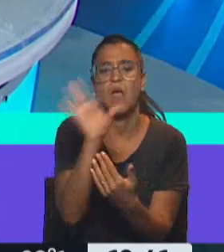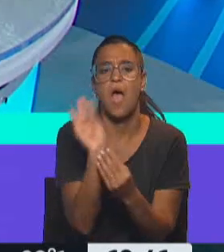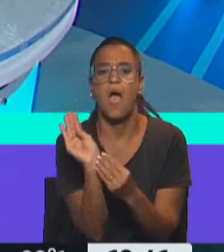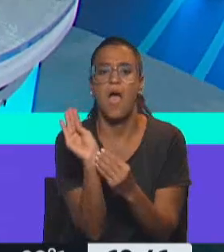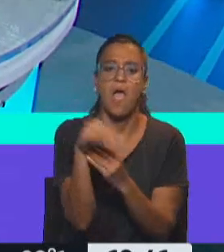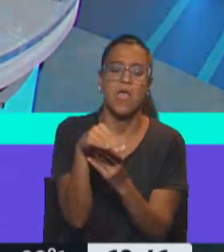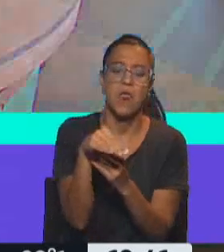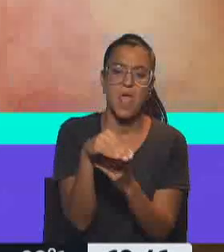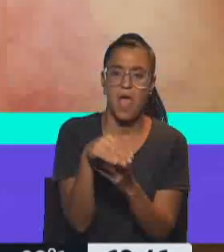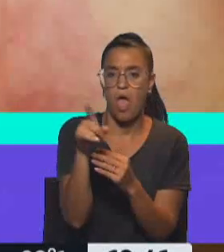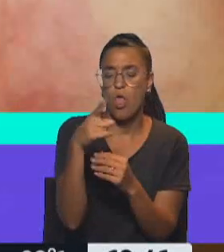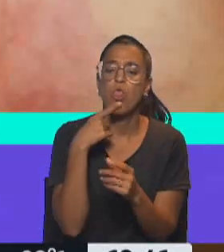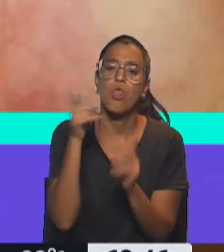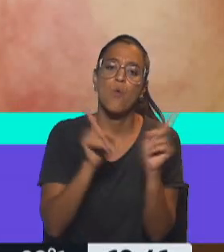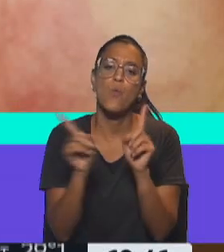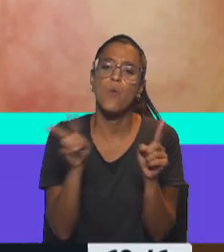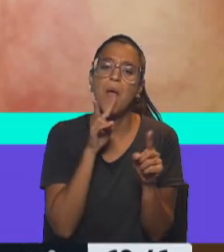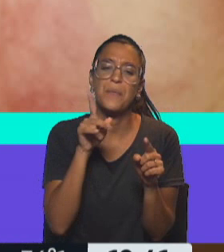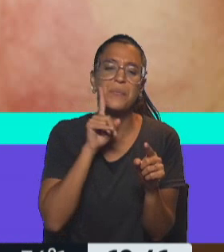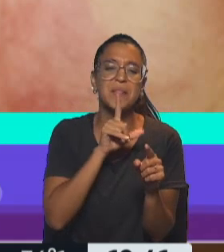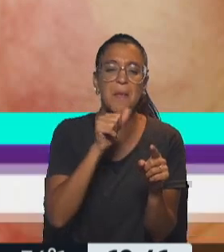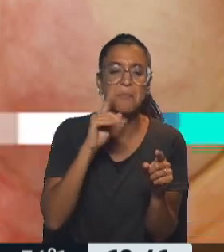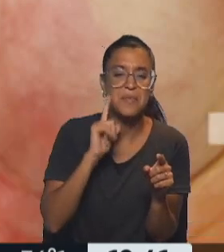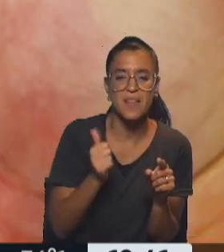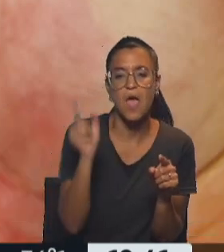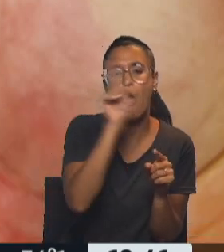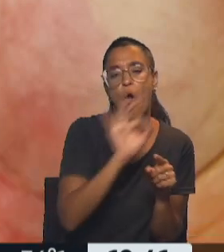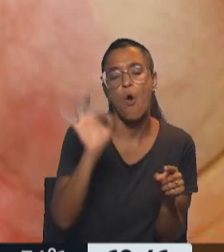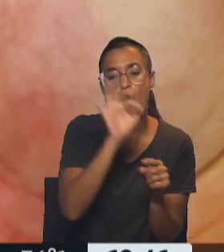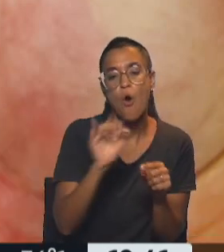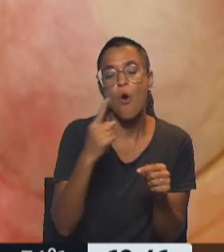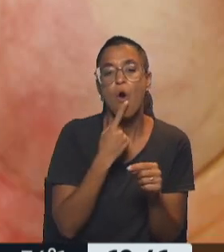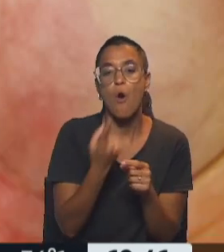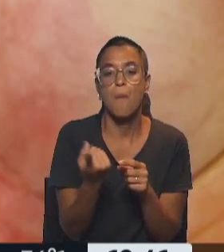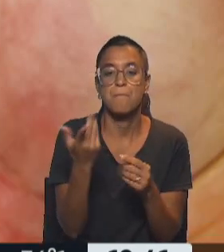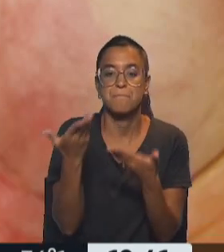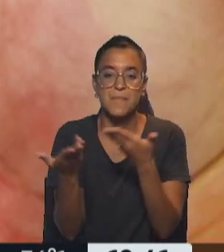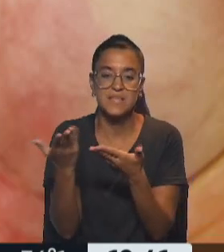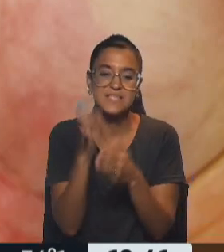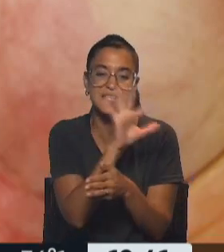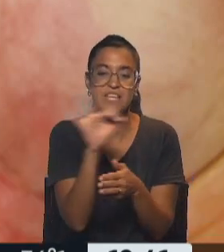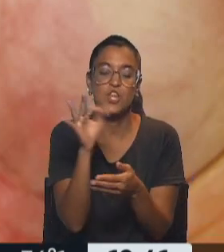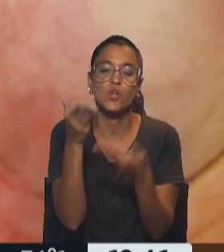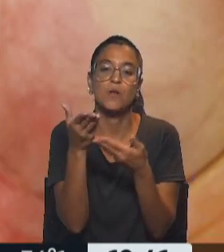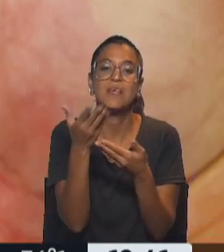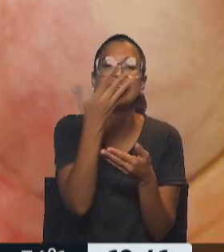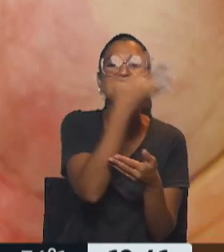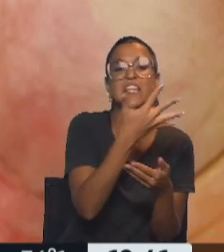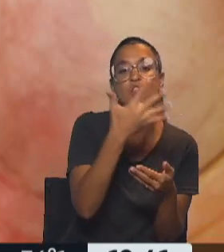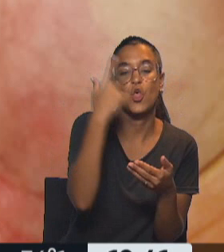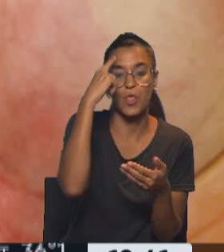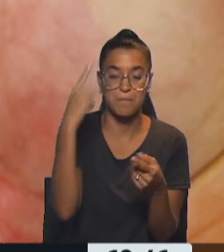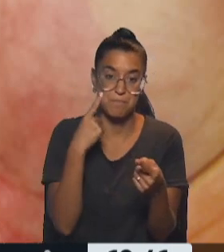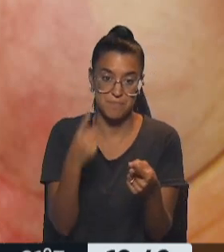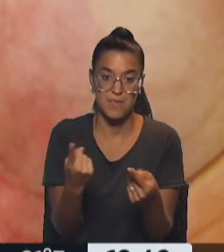alguna vitamina, o que en vez de un determinado peso, pongámosle 500 gramos, pese a 510 gramos. Veamos,